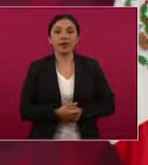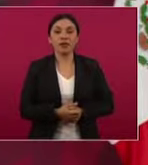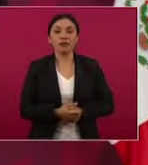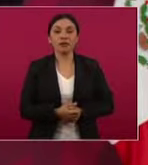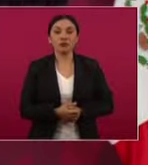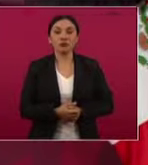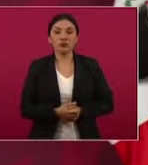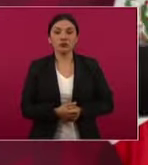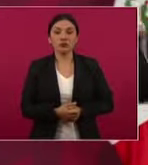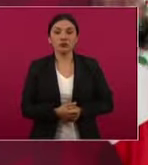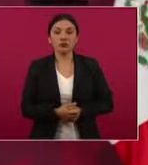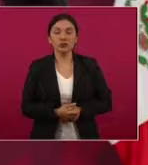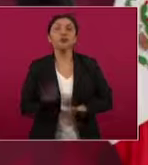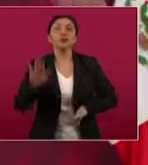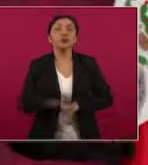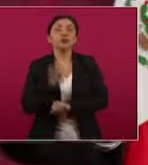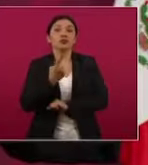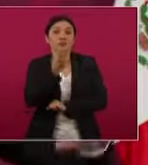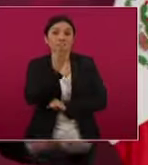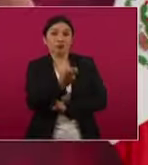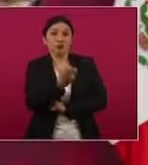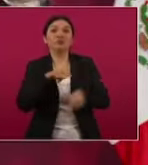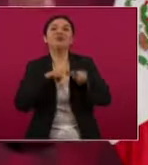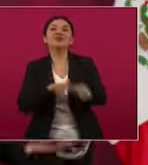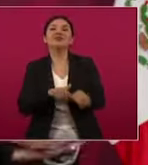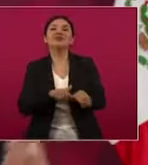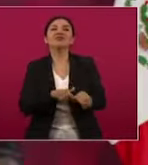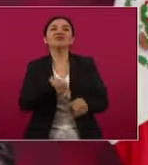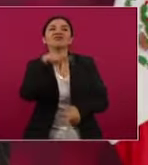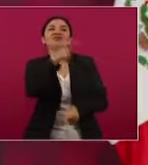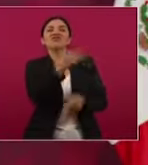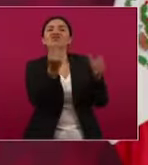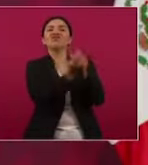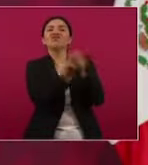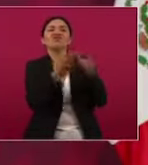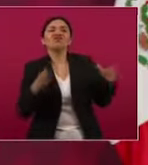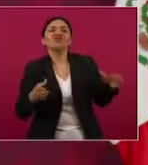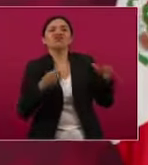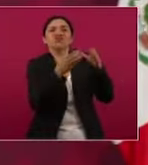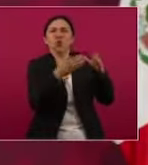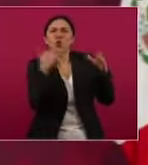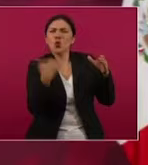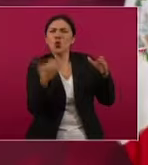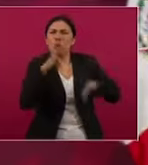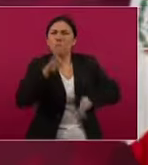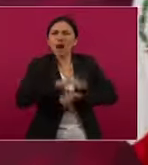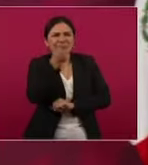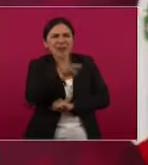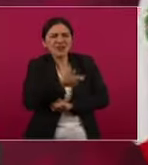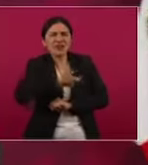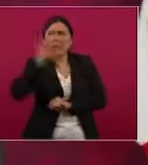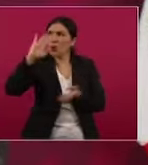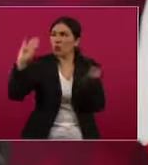porque van a seguir manteniendo un aparato que es el más costoso en el mundo